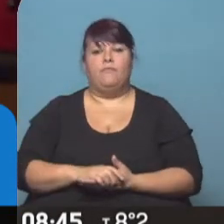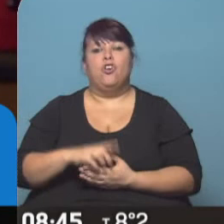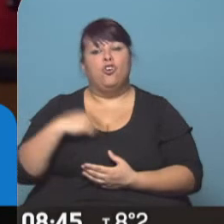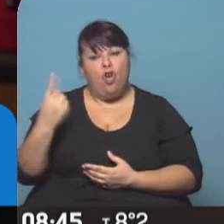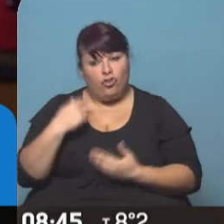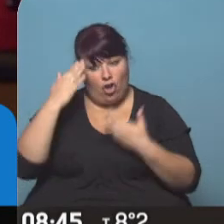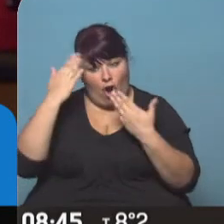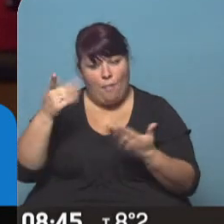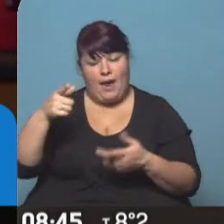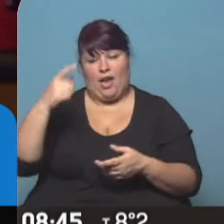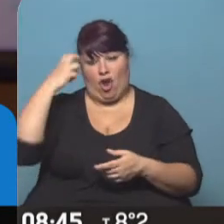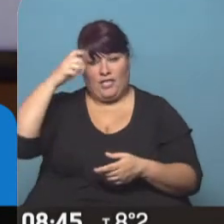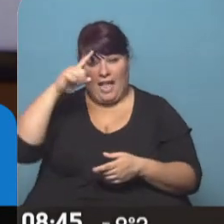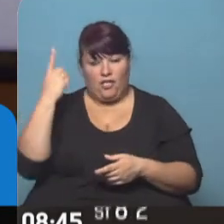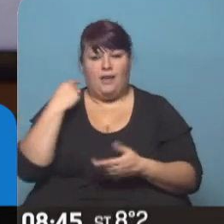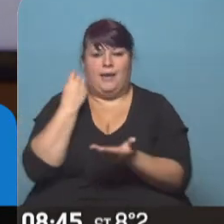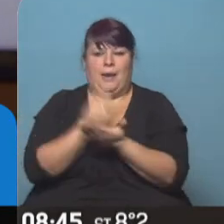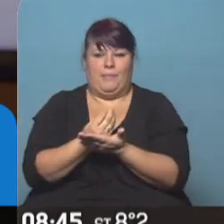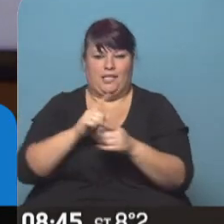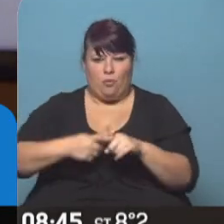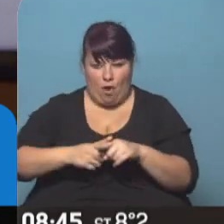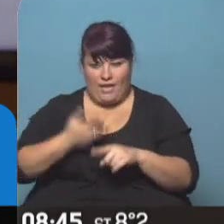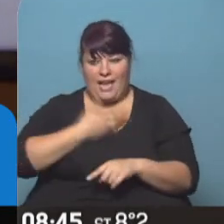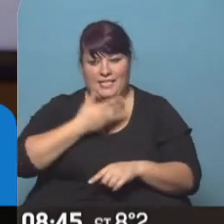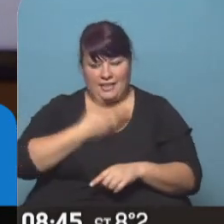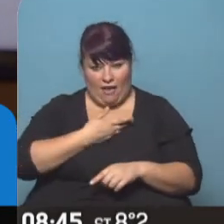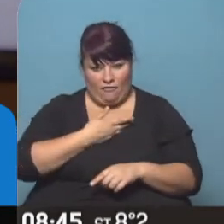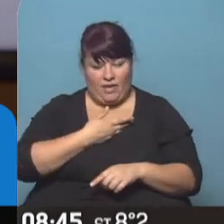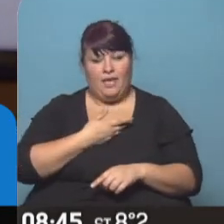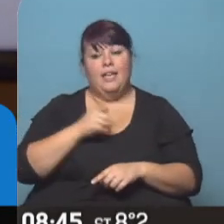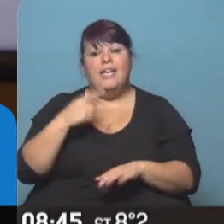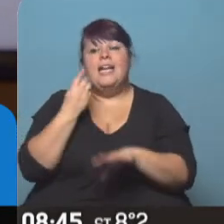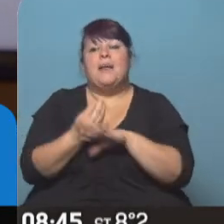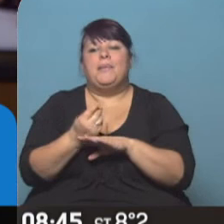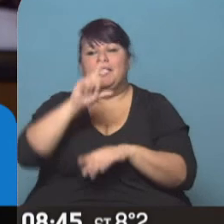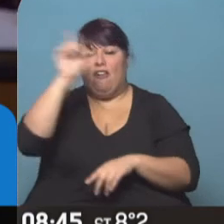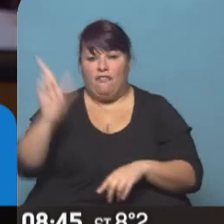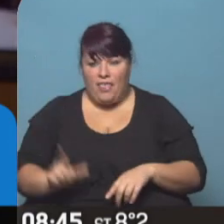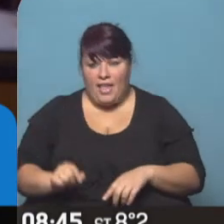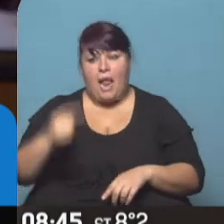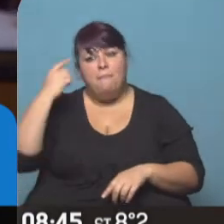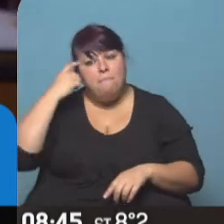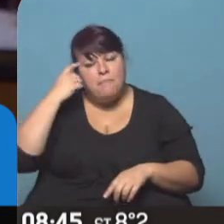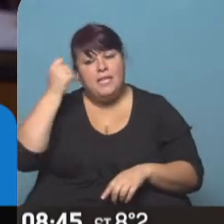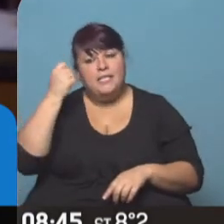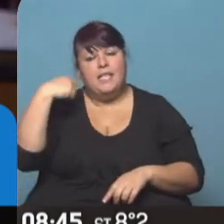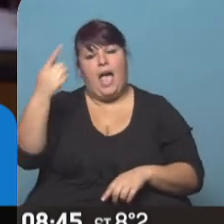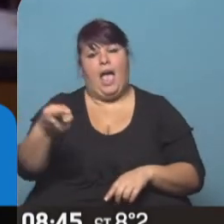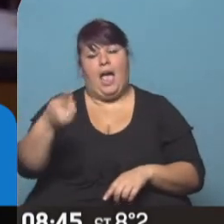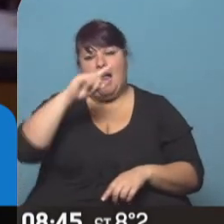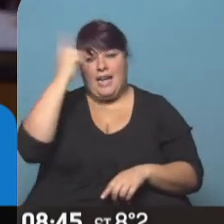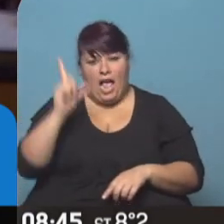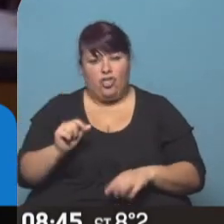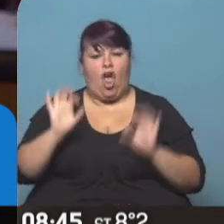honrar en el Congreso de la Nación esa representación política santafesina que es representar al federalismo y pensar en una